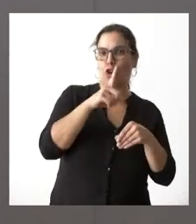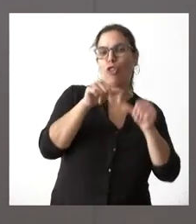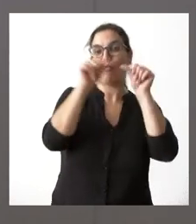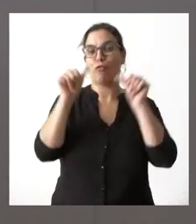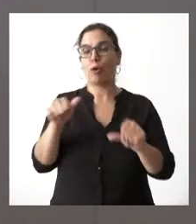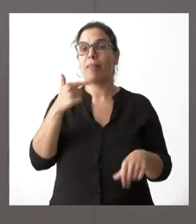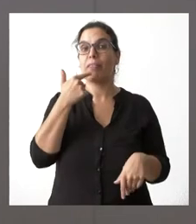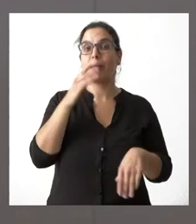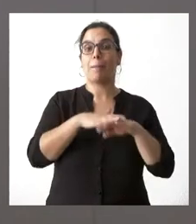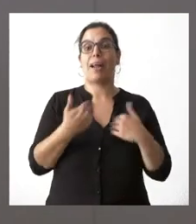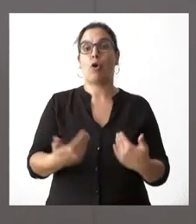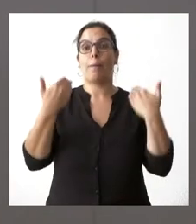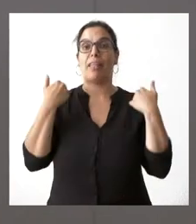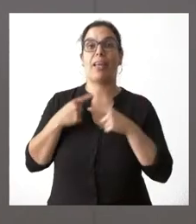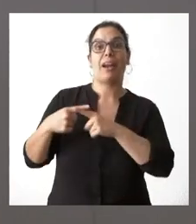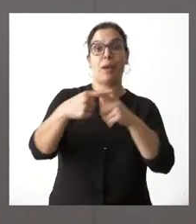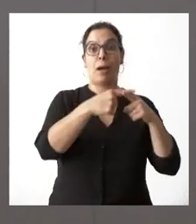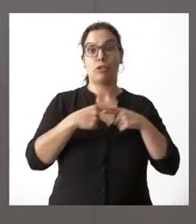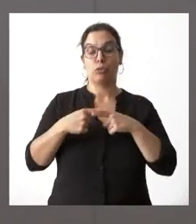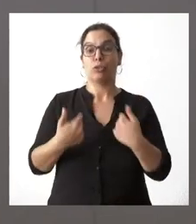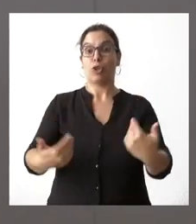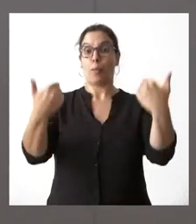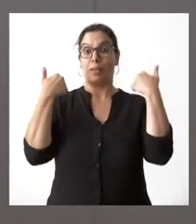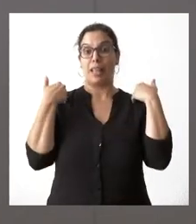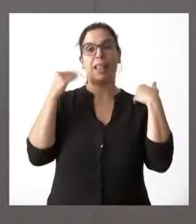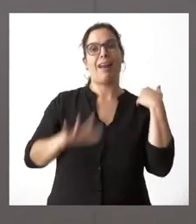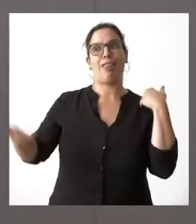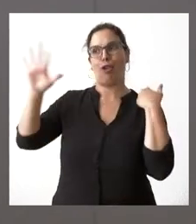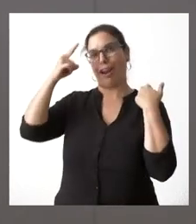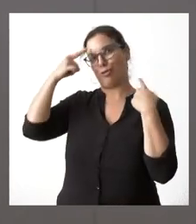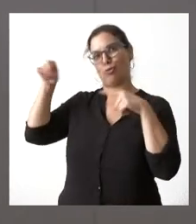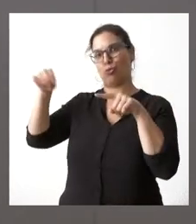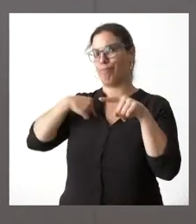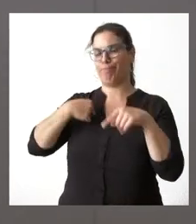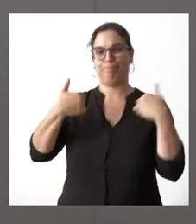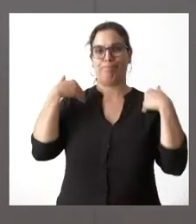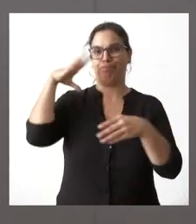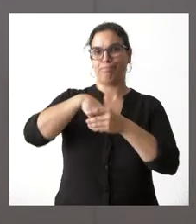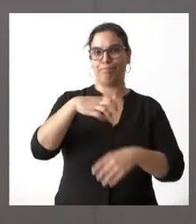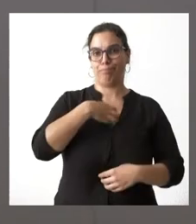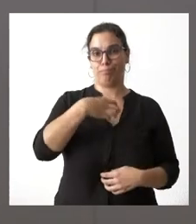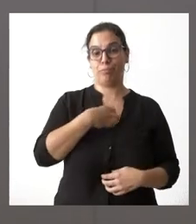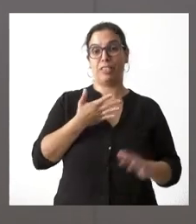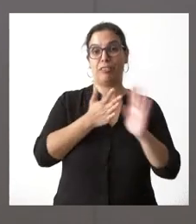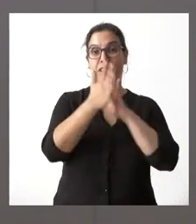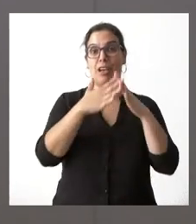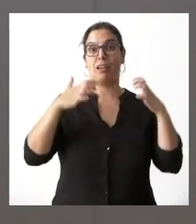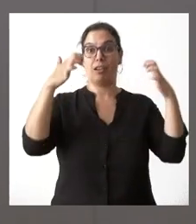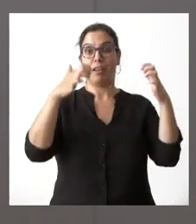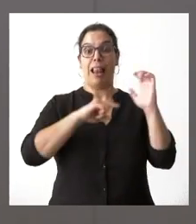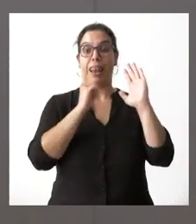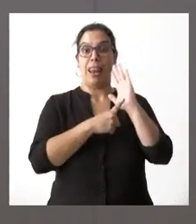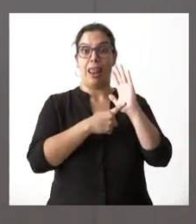de distribución de competencias esta competencia es de ámbito nacional y por tanto en ese caso las cortes de Castilla y León se habrían extralimitando